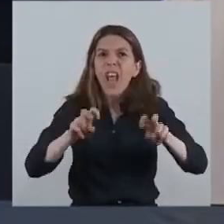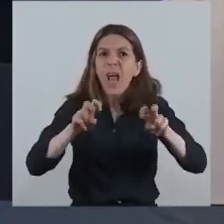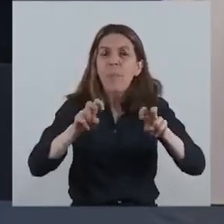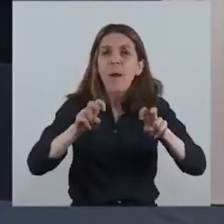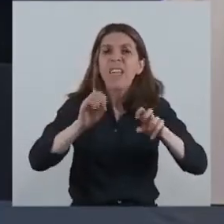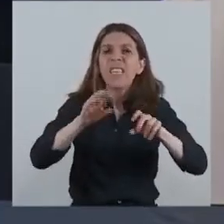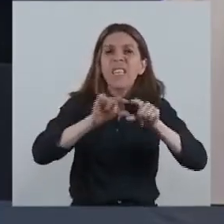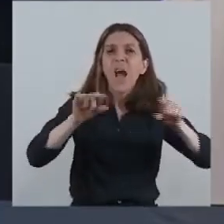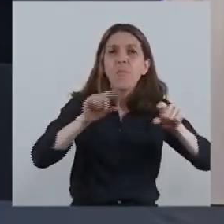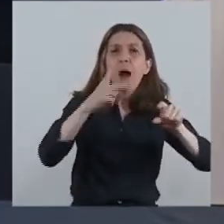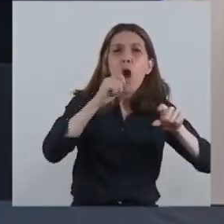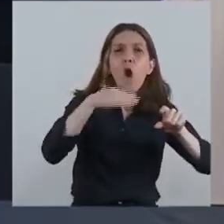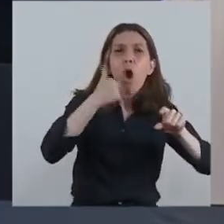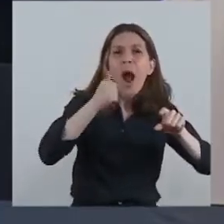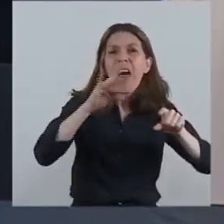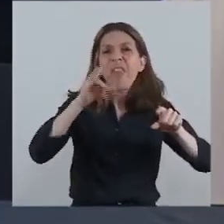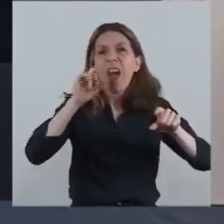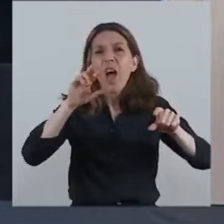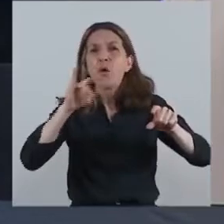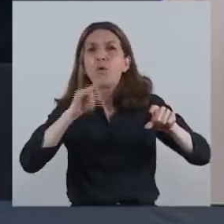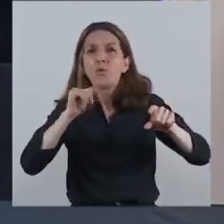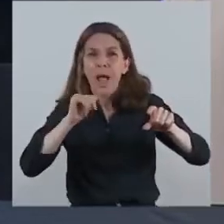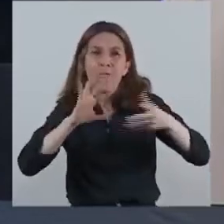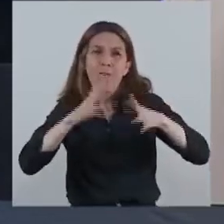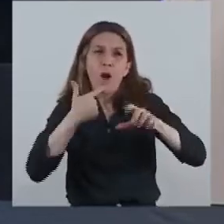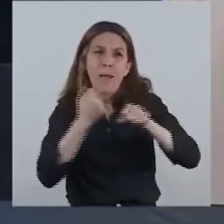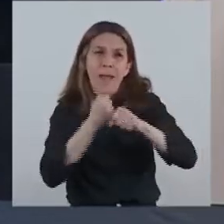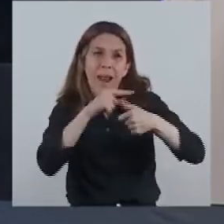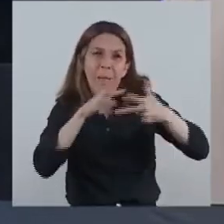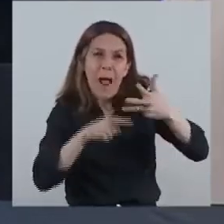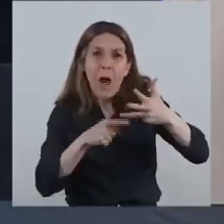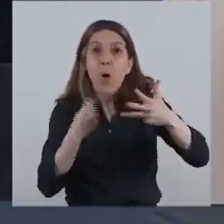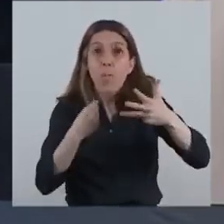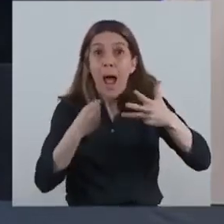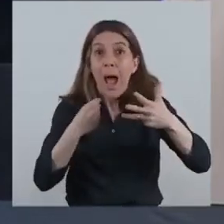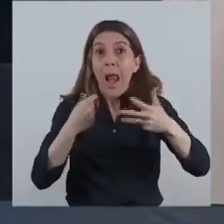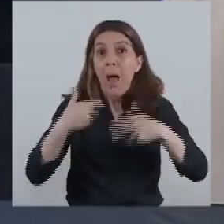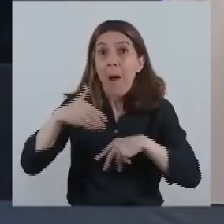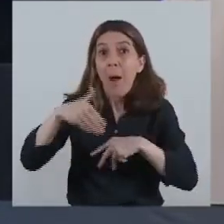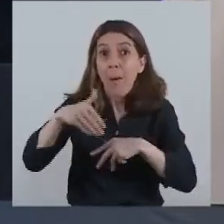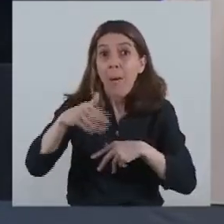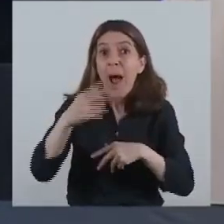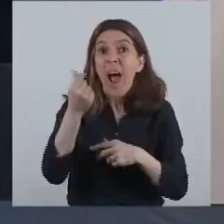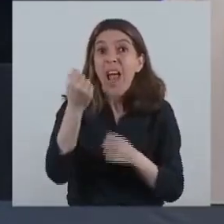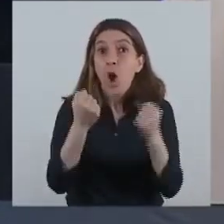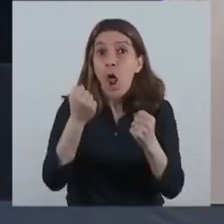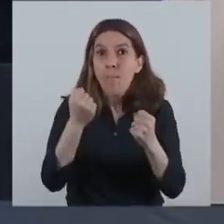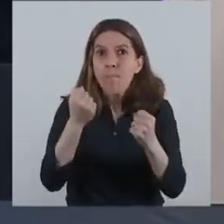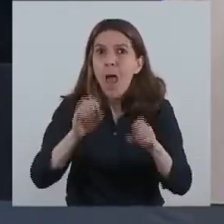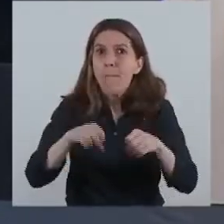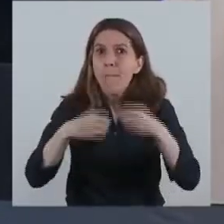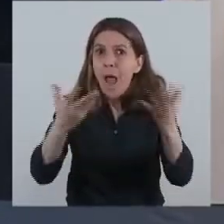hemos venido marcando para propiciar la recuperación económica de nuestro país.